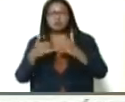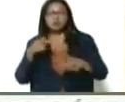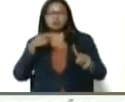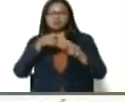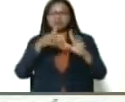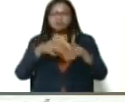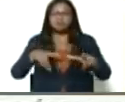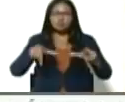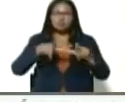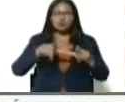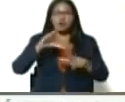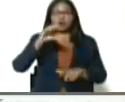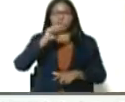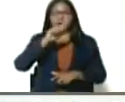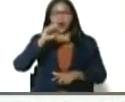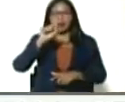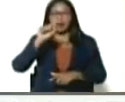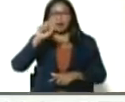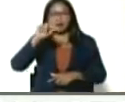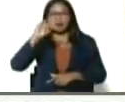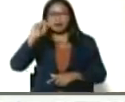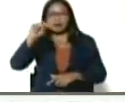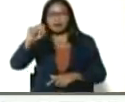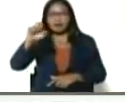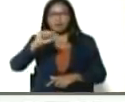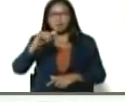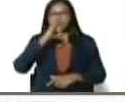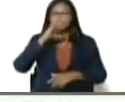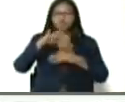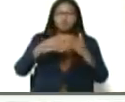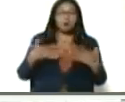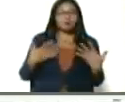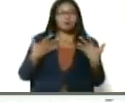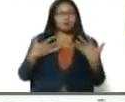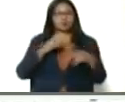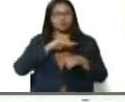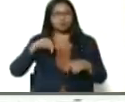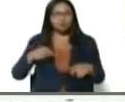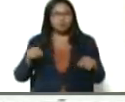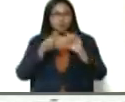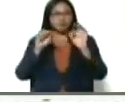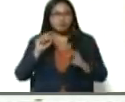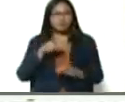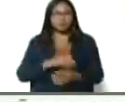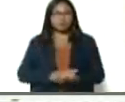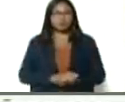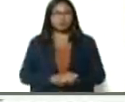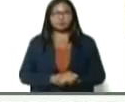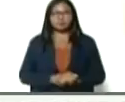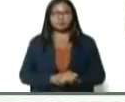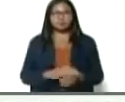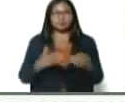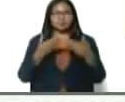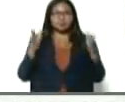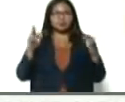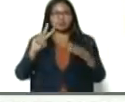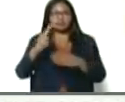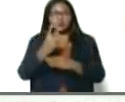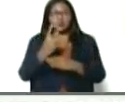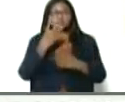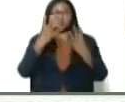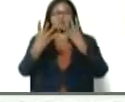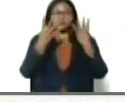específicamente, en Clarines, para anunciar, con mucha alegría, con mucho entusiasmo, la apertura, de la segunda, feria